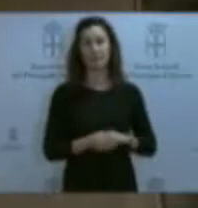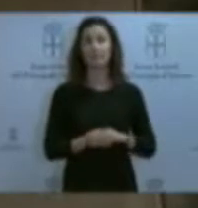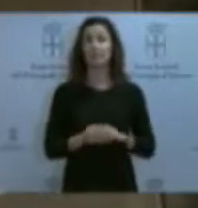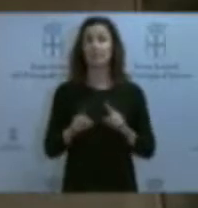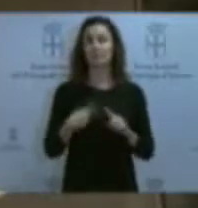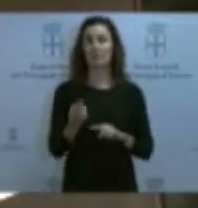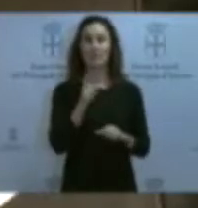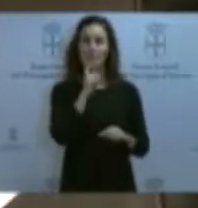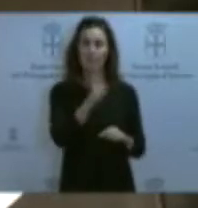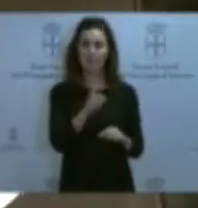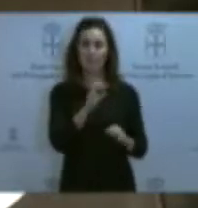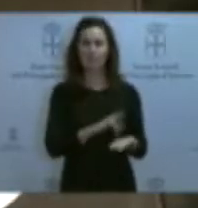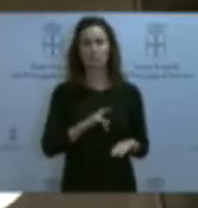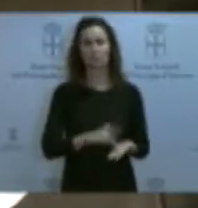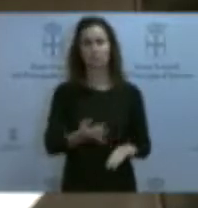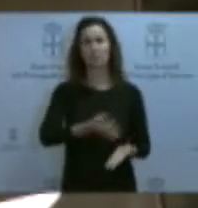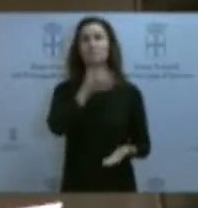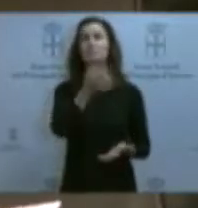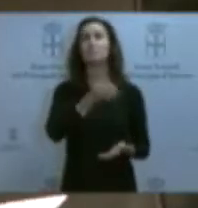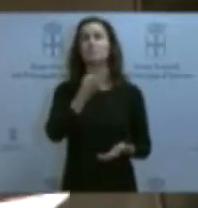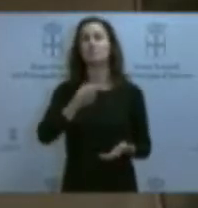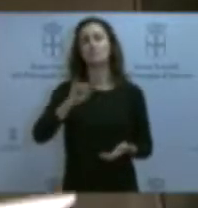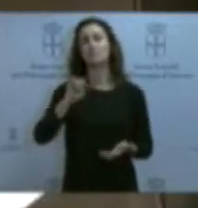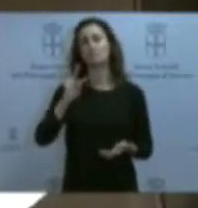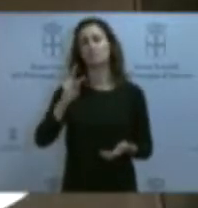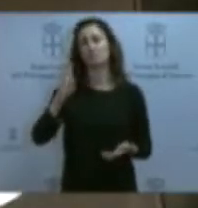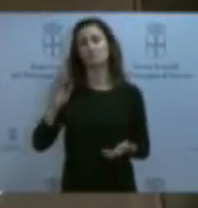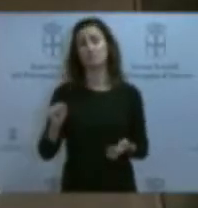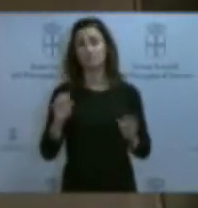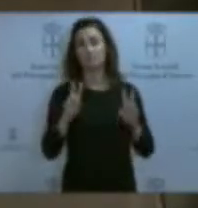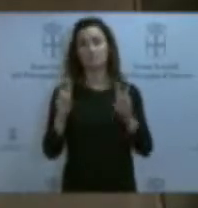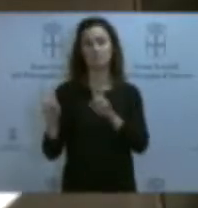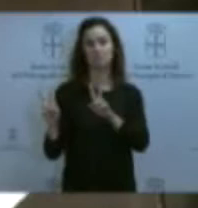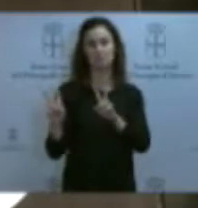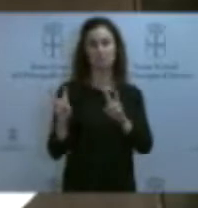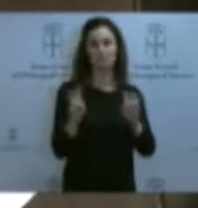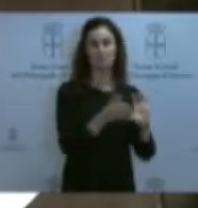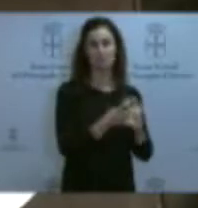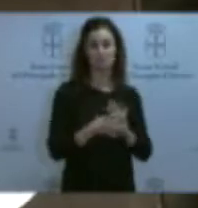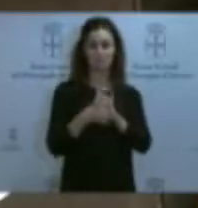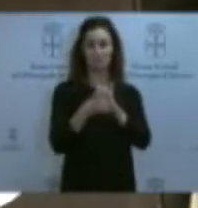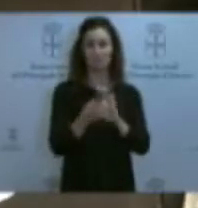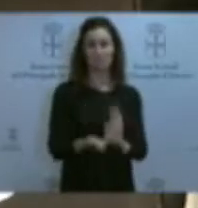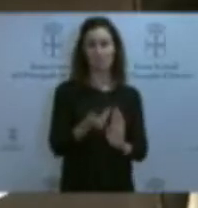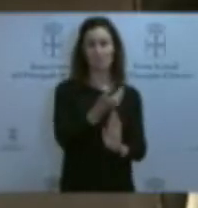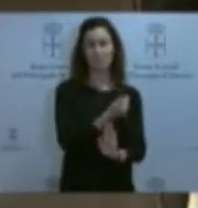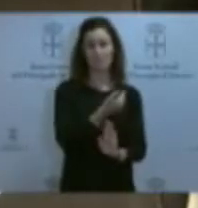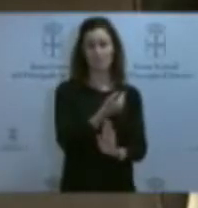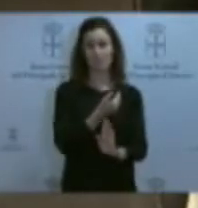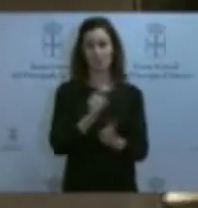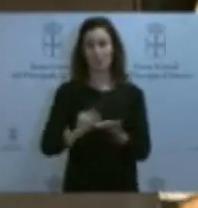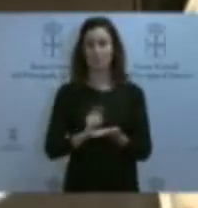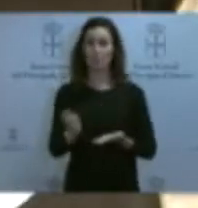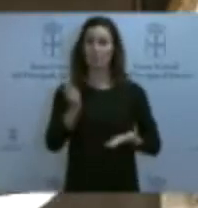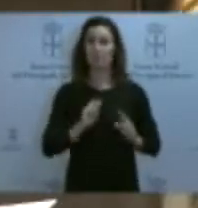en su comparecencia en la comisión de investigación de Jirpa de que a determinadas cuestiones que tuvieran que ver con su anterior empleador no iba a dar